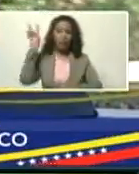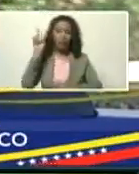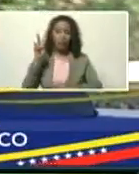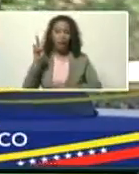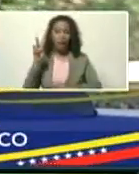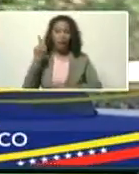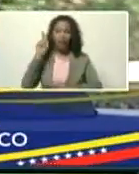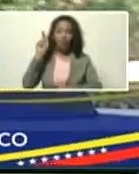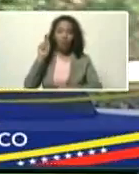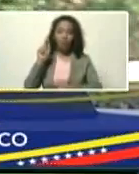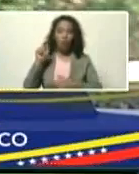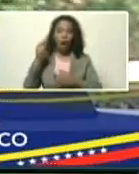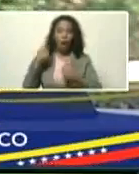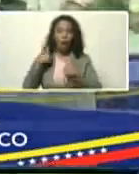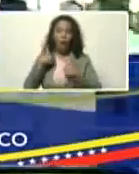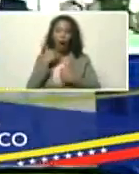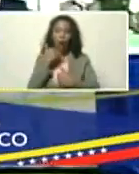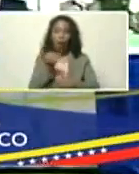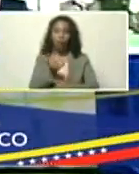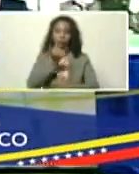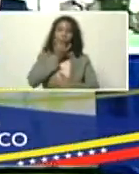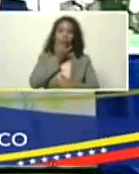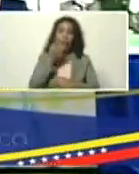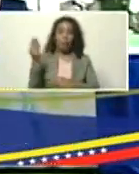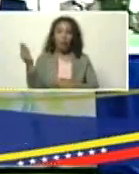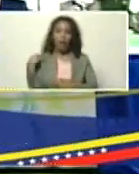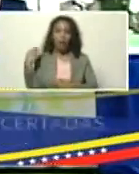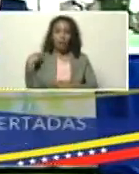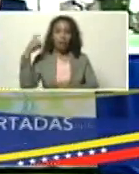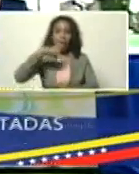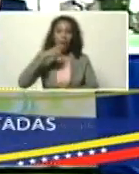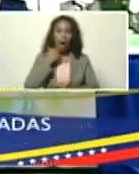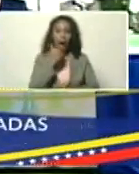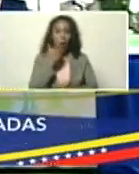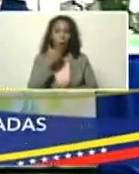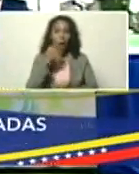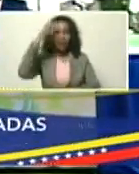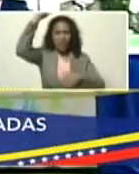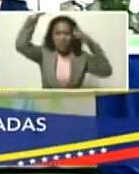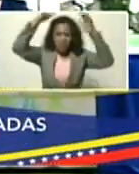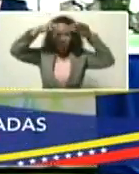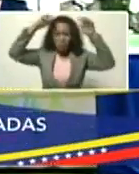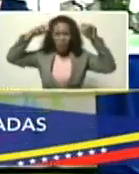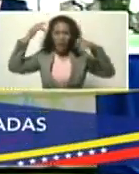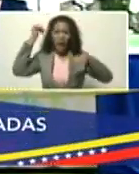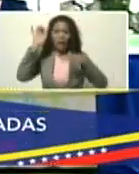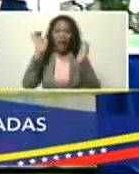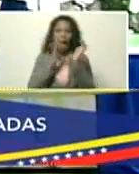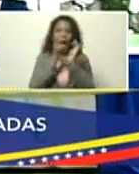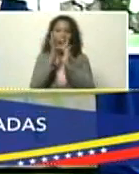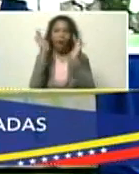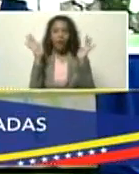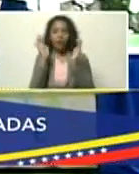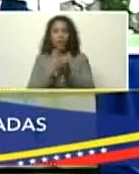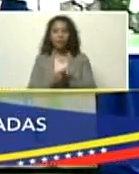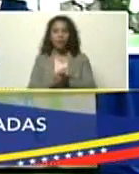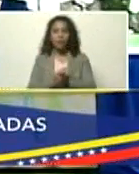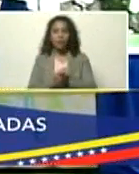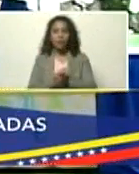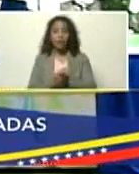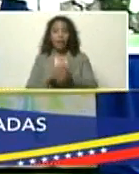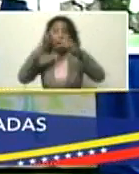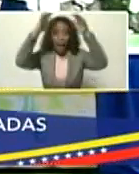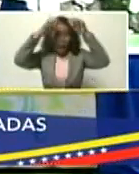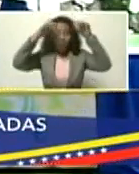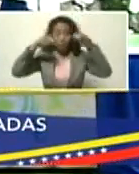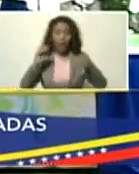corrige, ministro, por favor, si fuese necesario, las lluvias, vienen, en abril, y, parte de las lluvias,